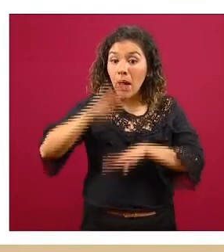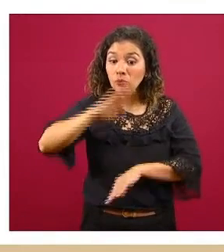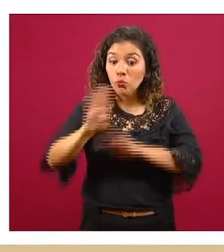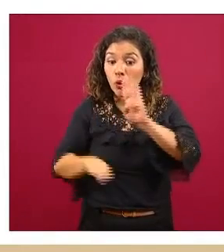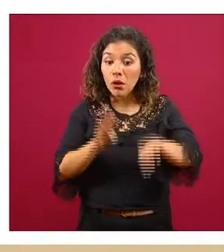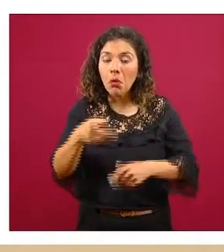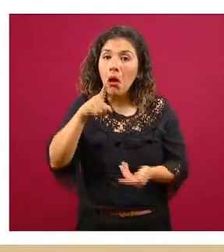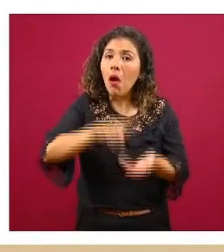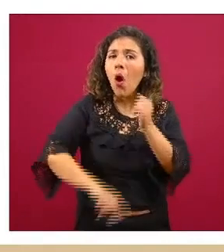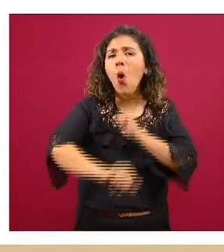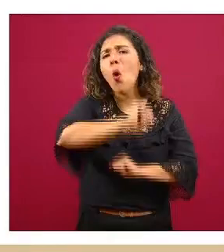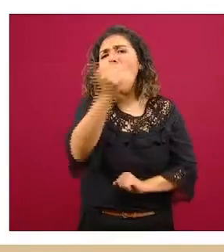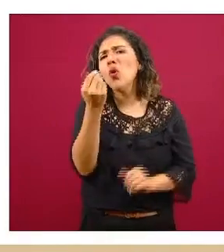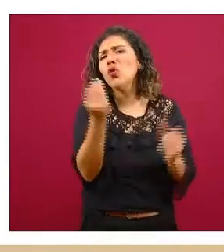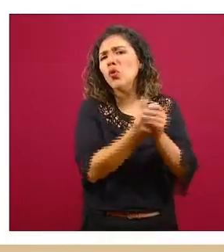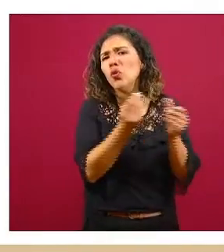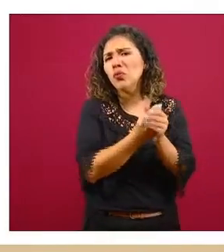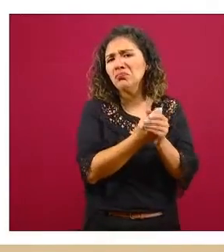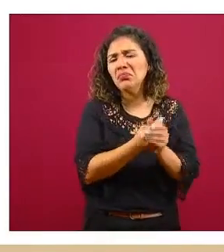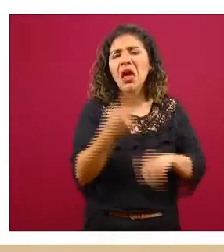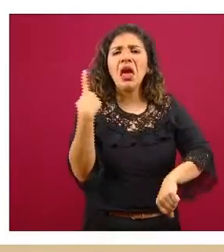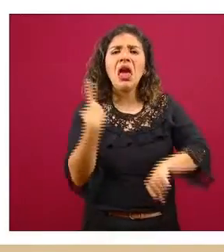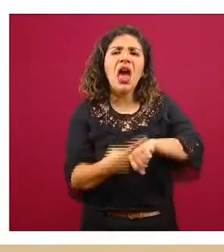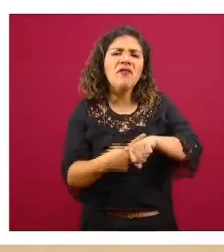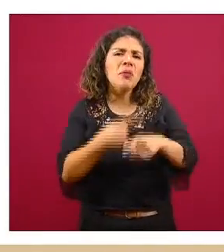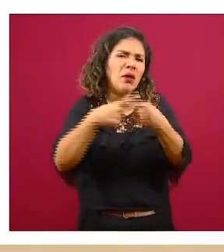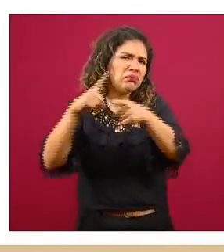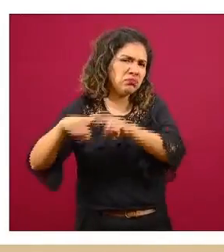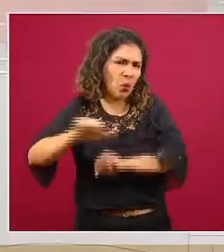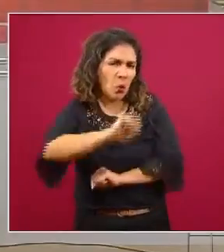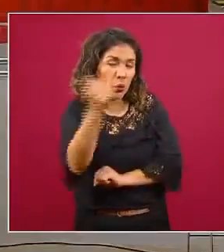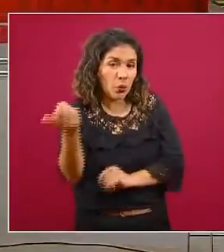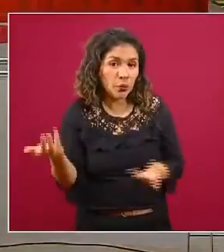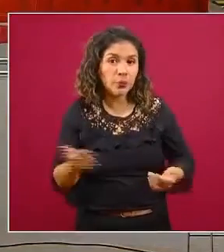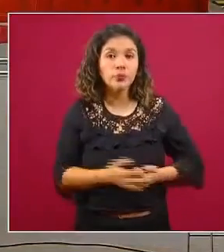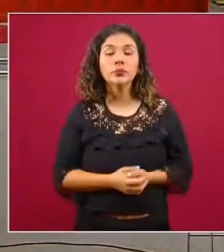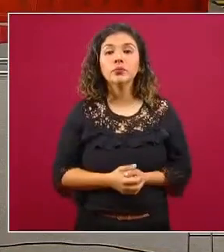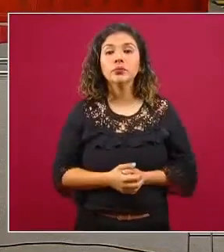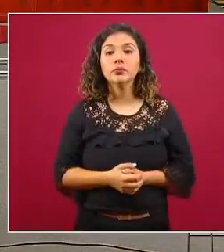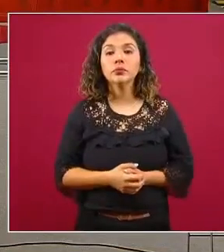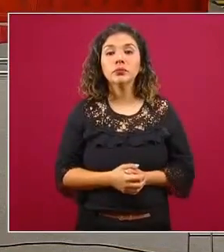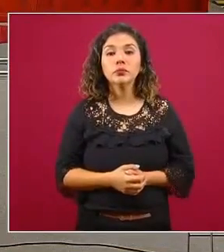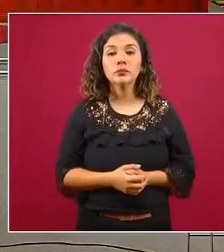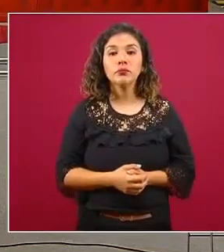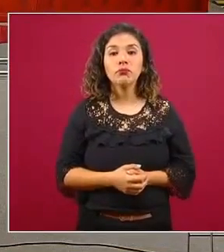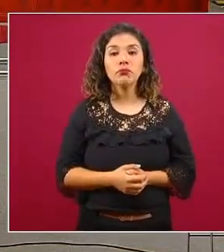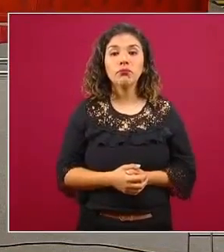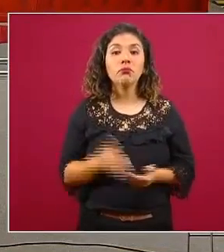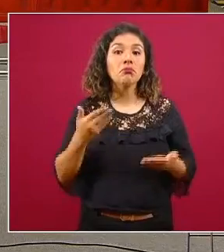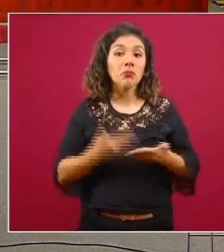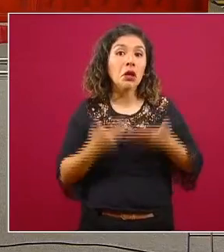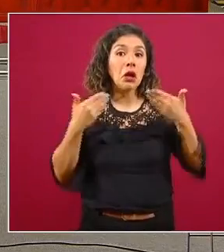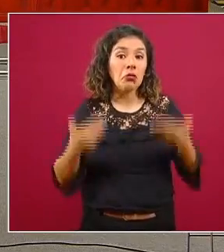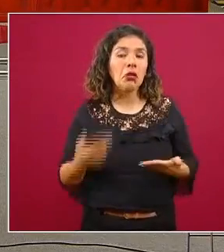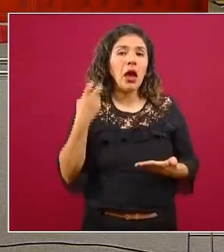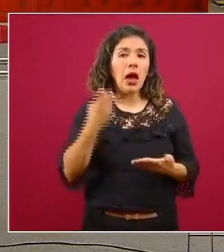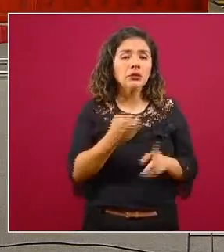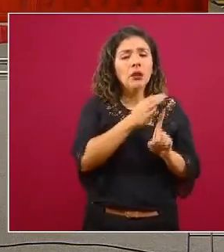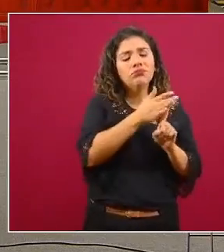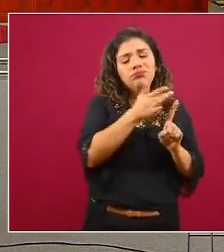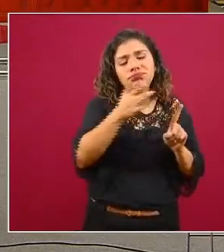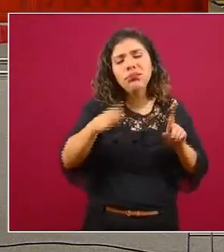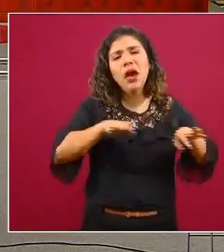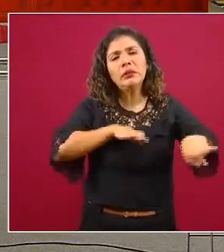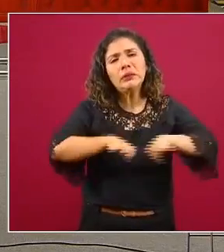puede estar ocasionado por otras causas por enfermedades crónicas la siguiente y hasta ahora este es un proceso lento pero